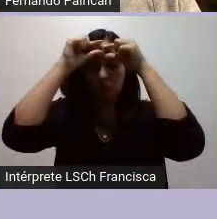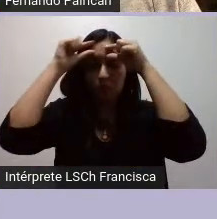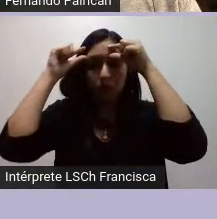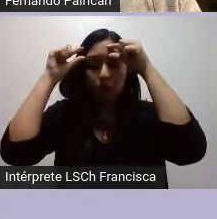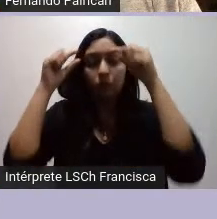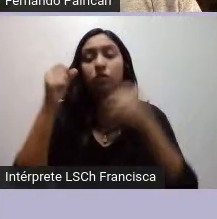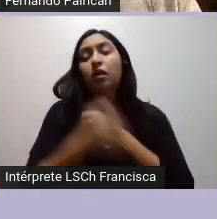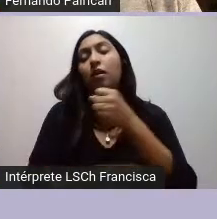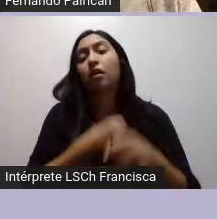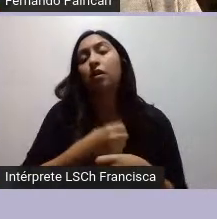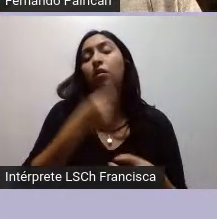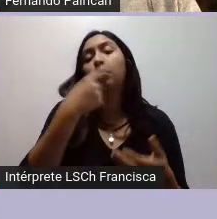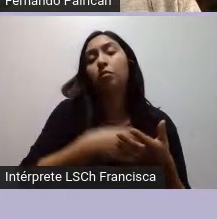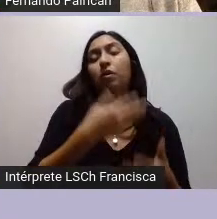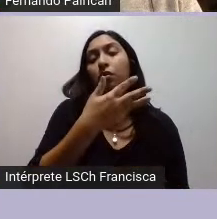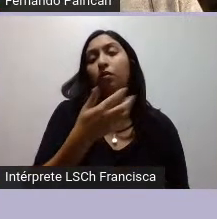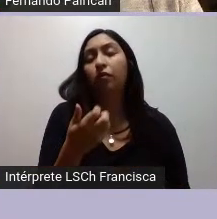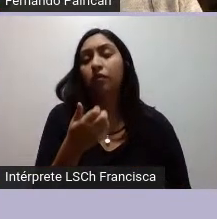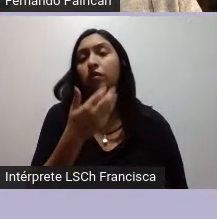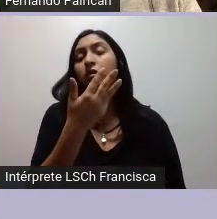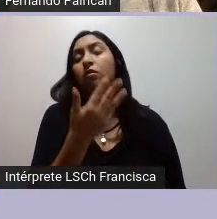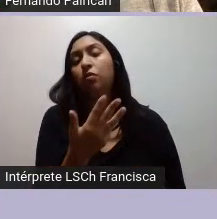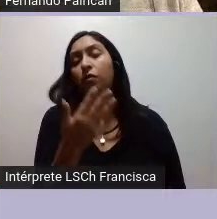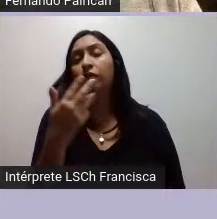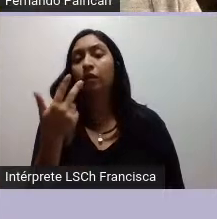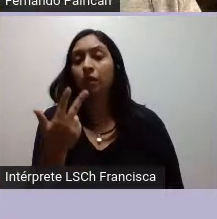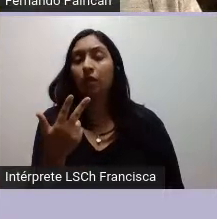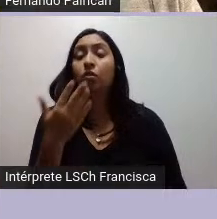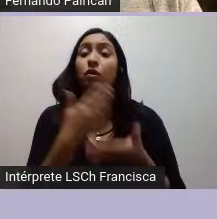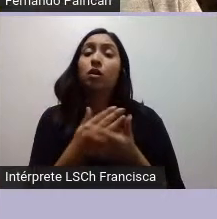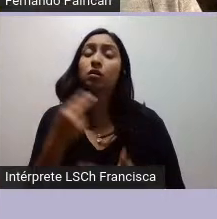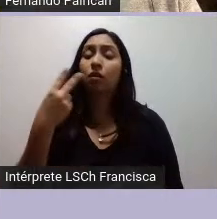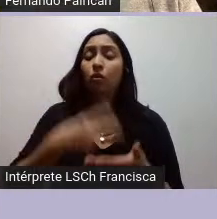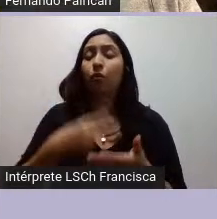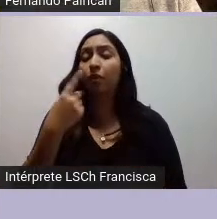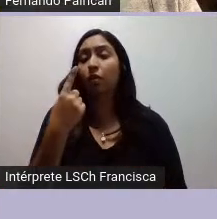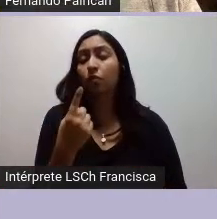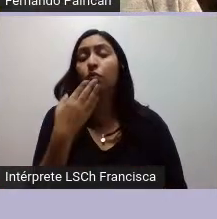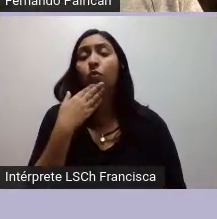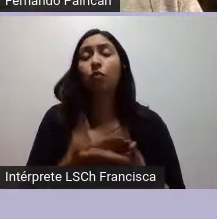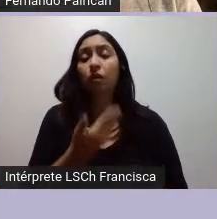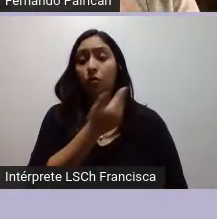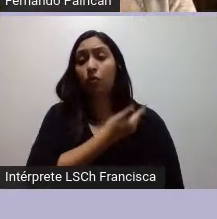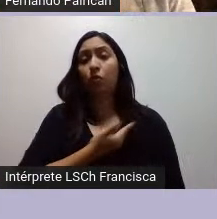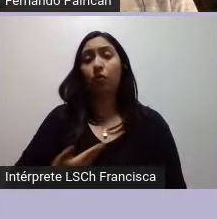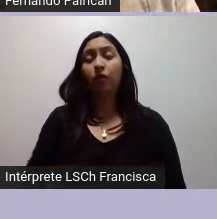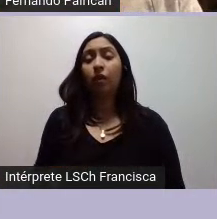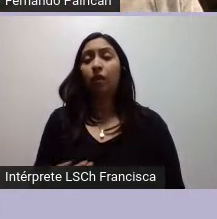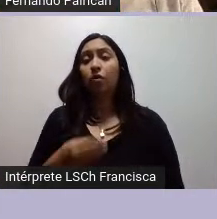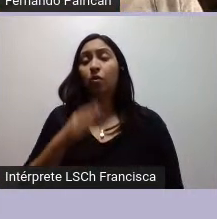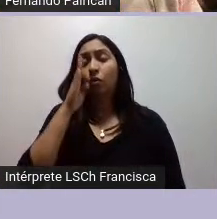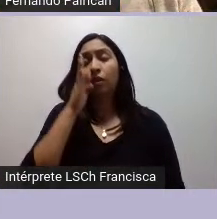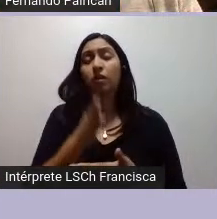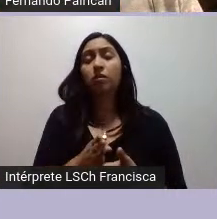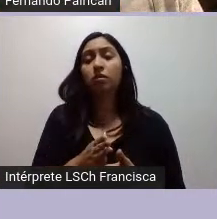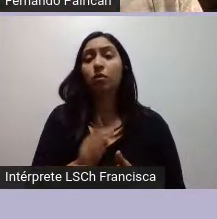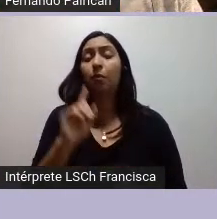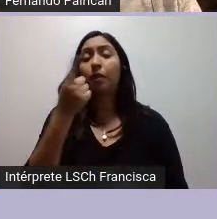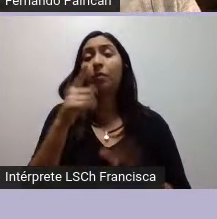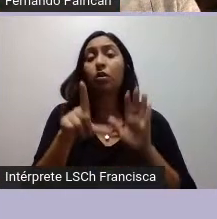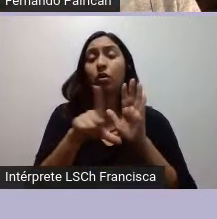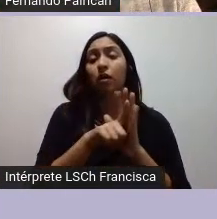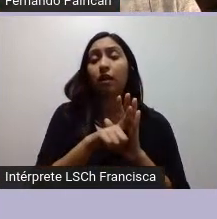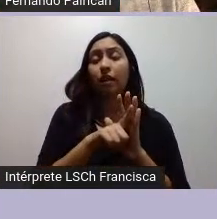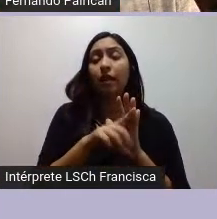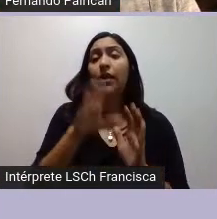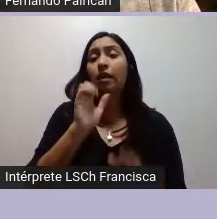1998 por lo menos hasta el año 2001 cuando el gobierno toma la decisión de primero ocupar leyes de excepción que ya la había usado